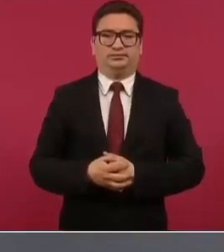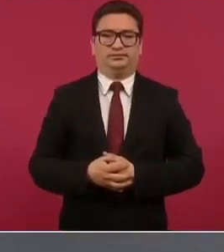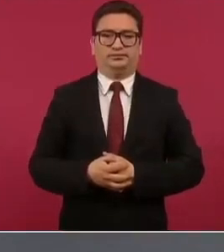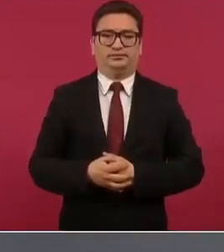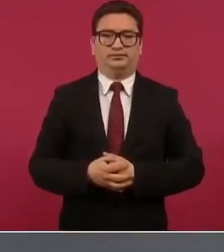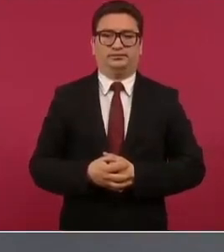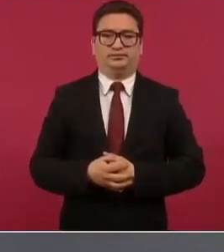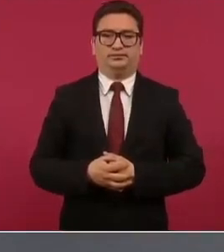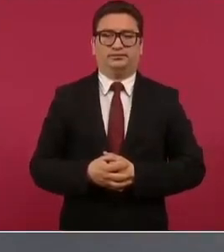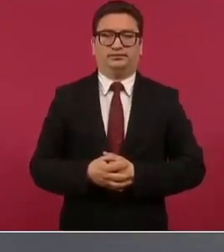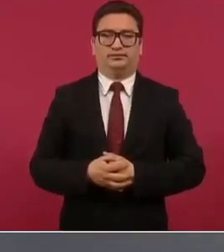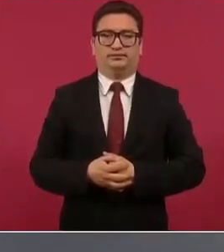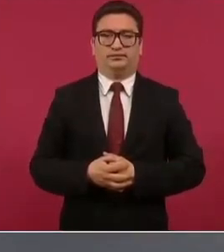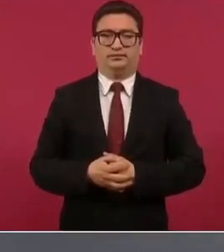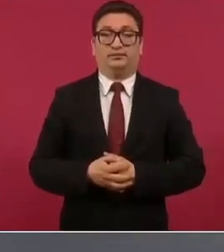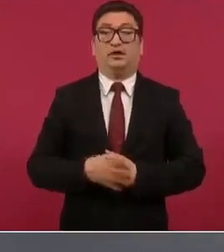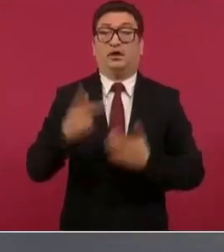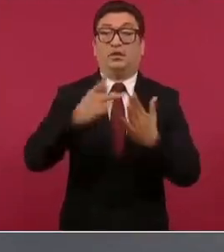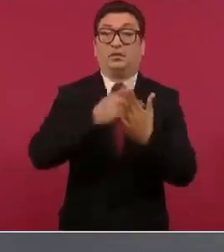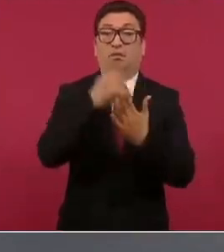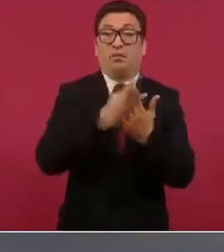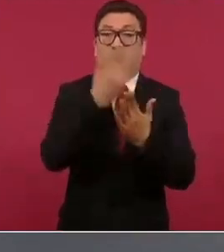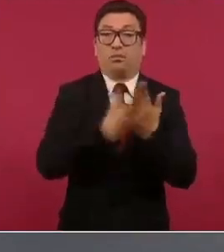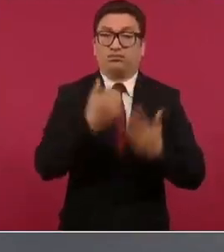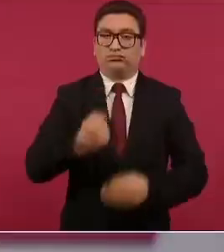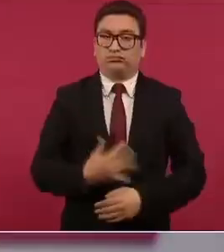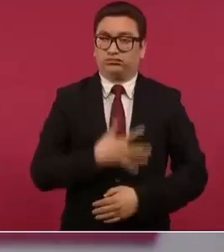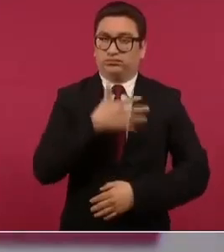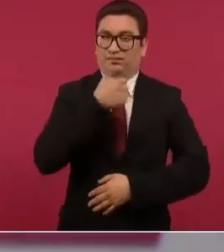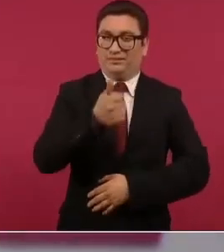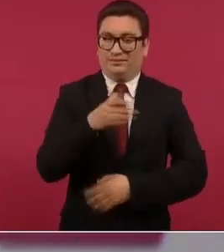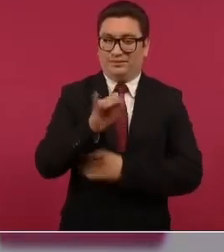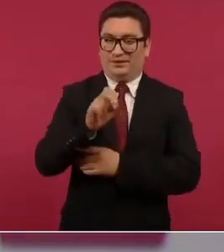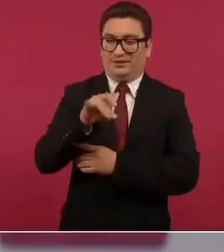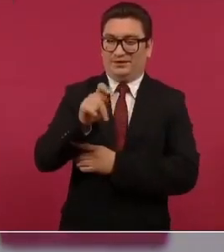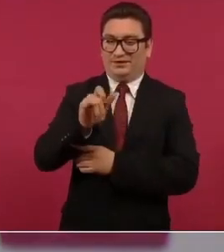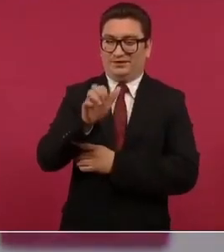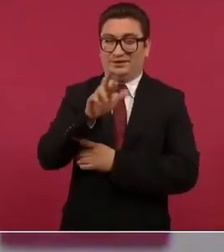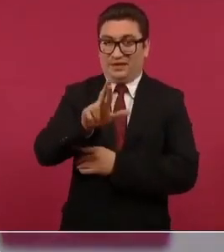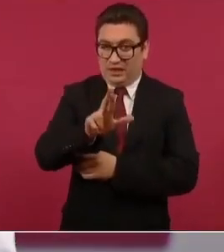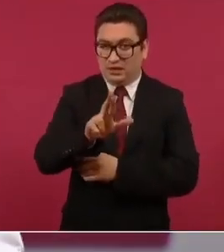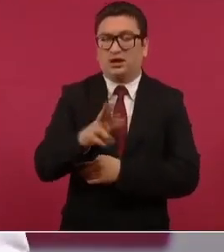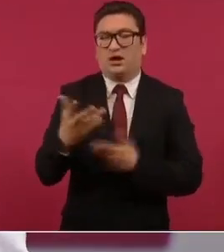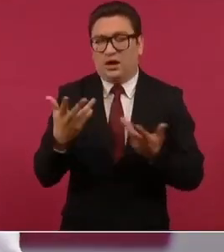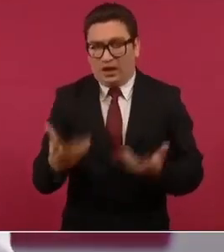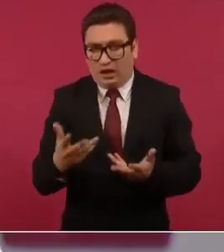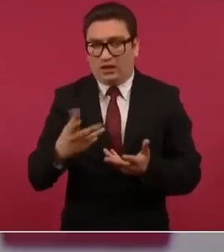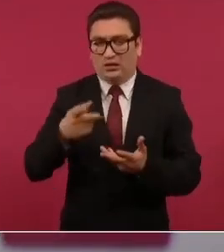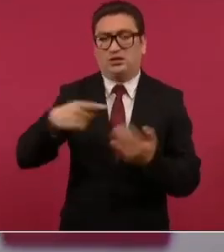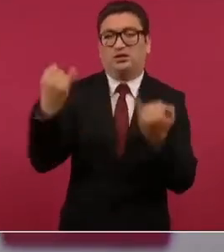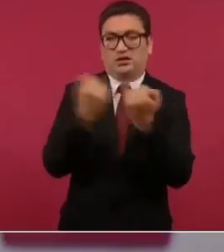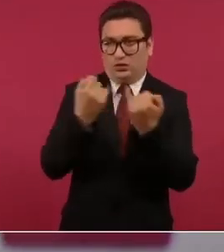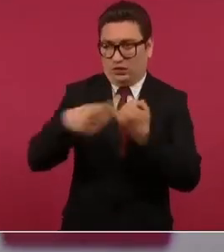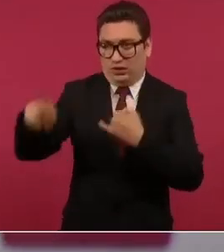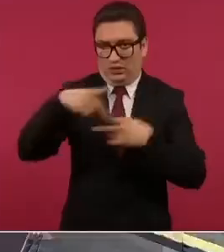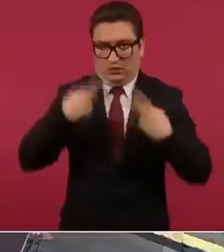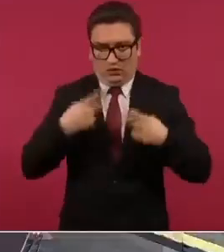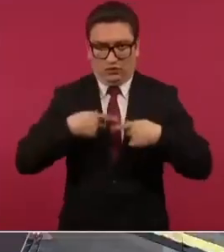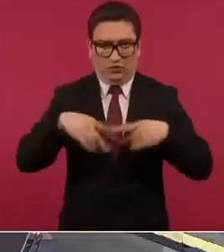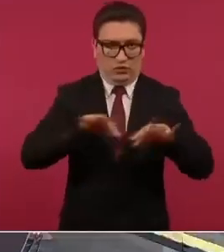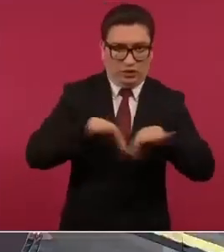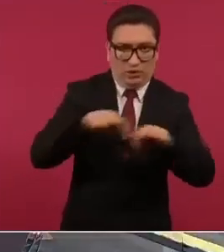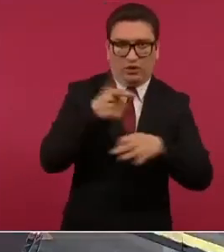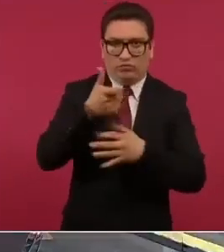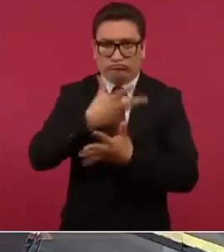los programas para el bienestar la recuperación del poder adquisitivo de los salarios y el